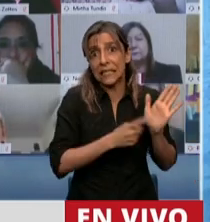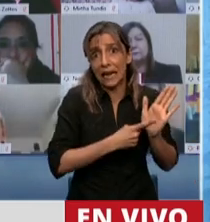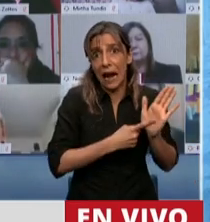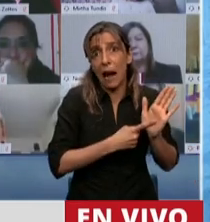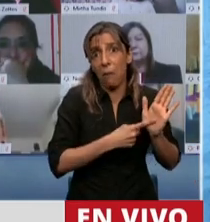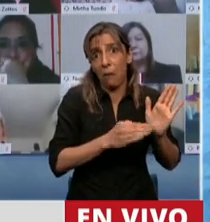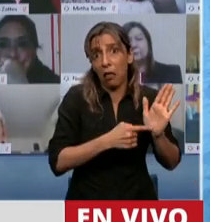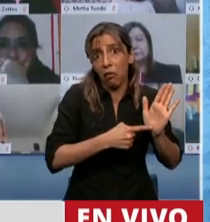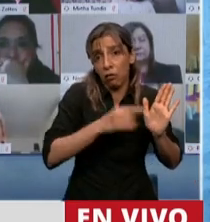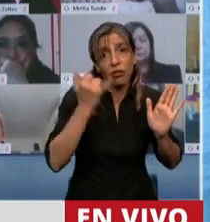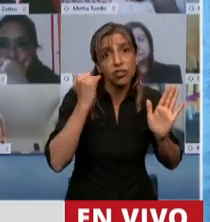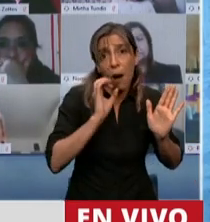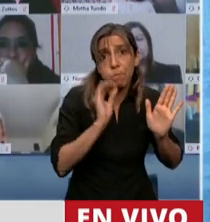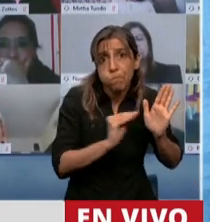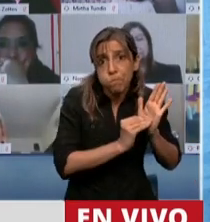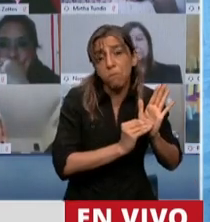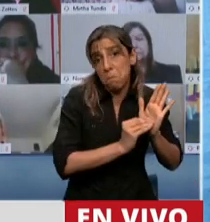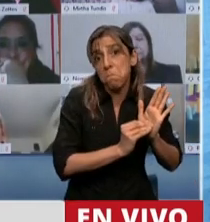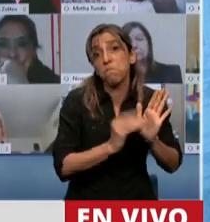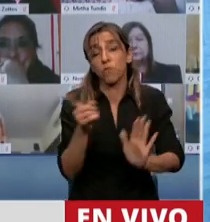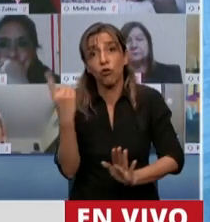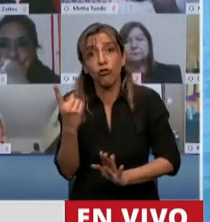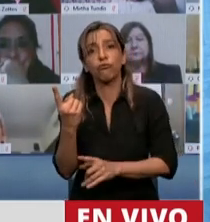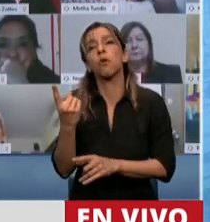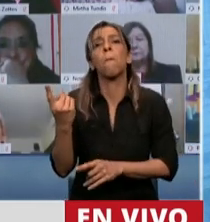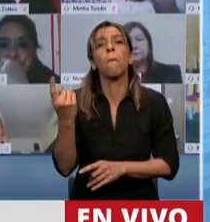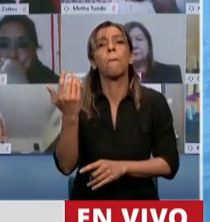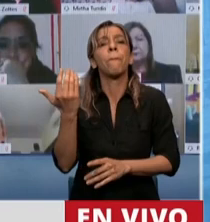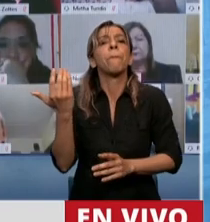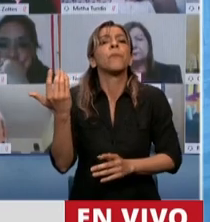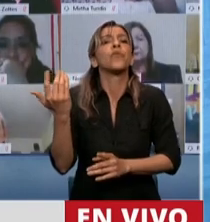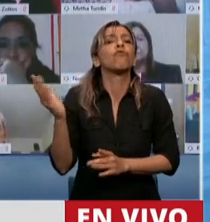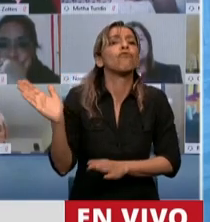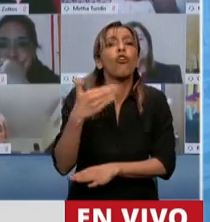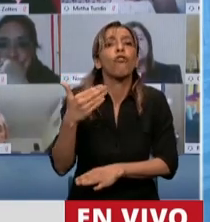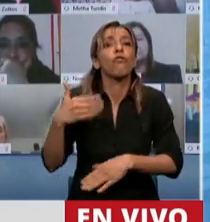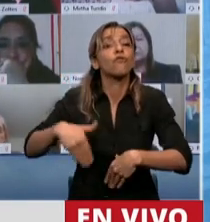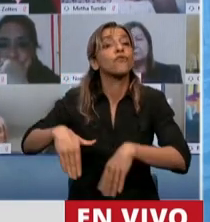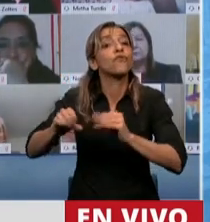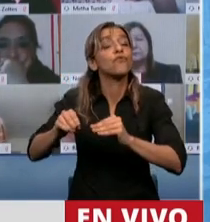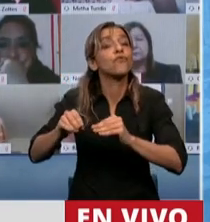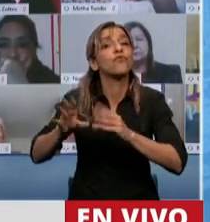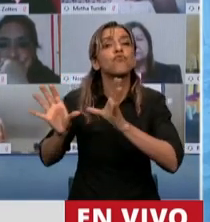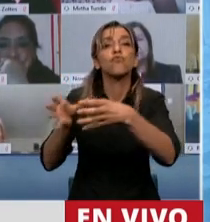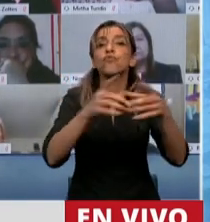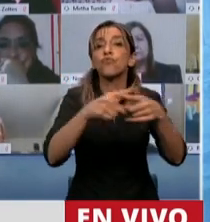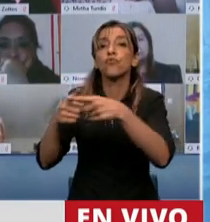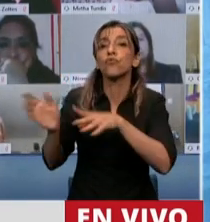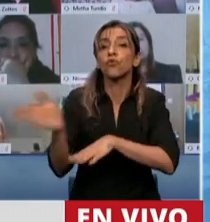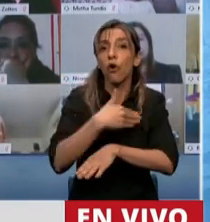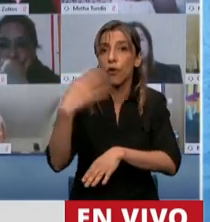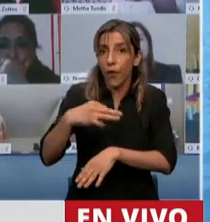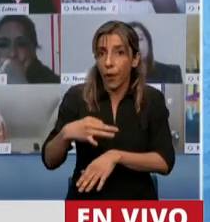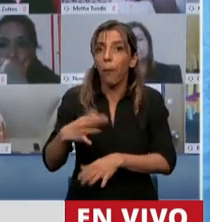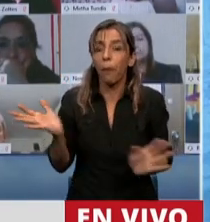y no solo por decisión del presidente sino por decisión de la totalidad de los bloques con excepción de